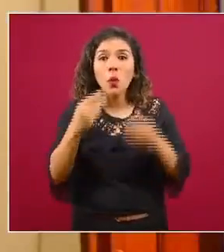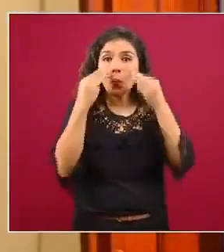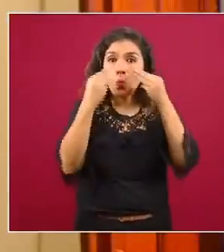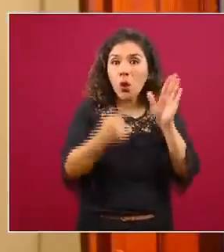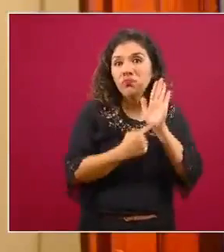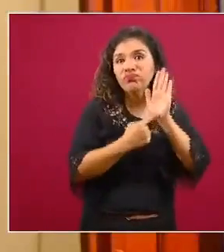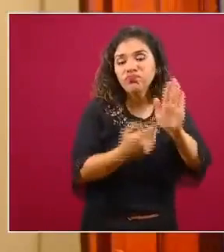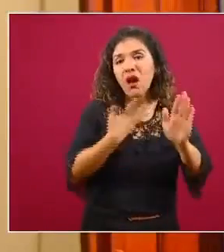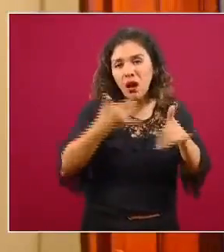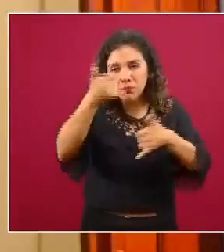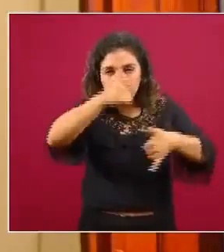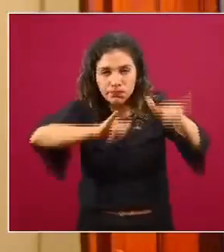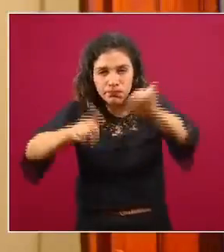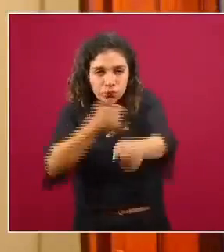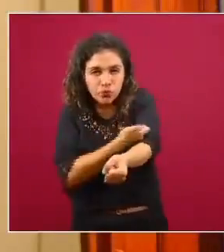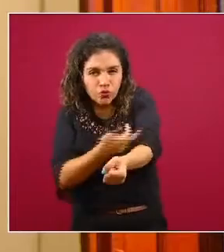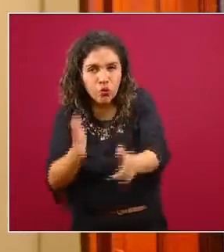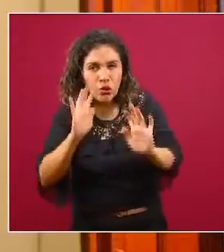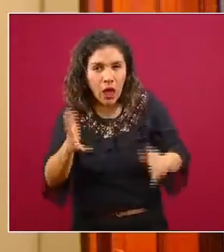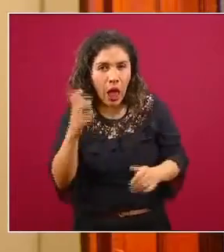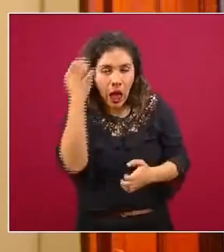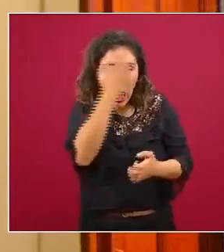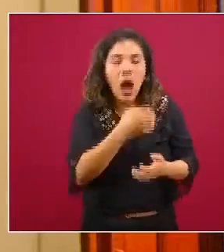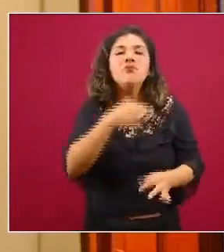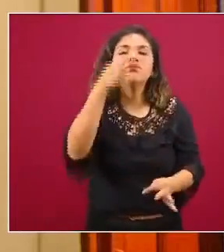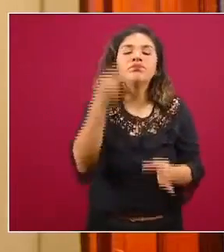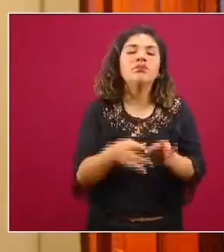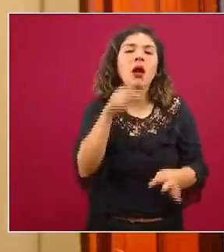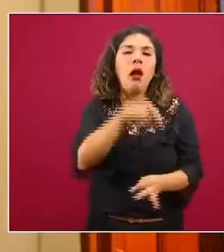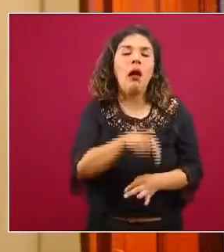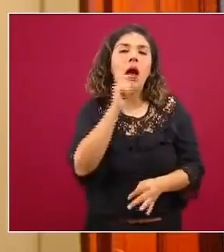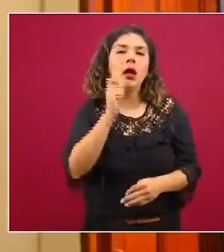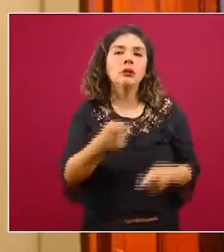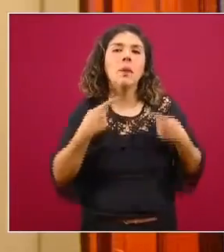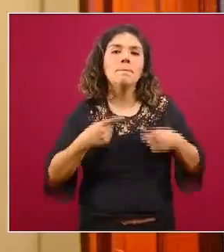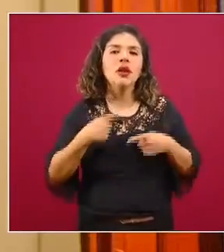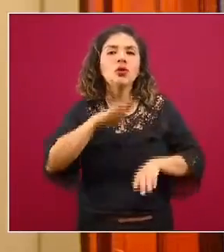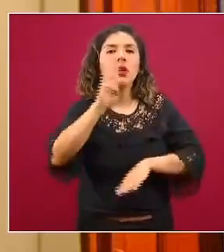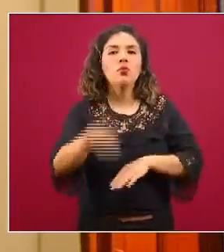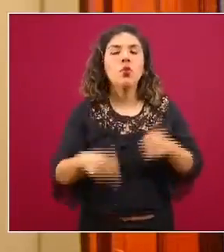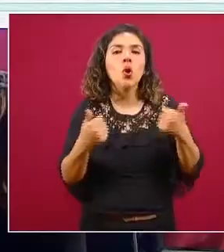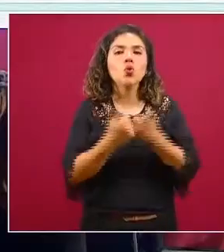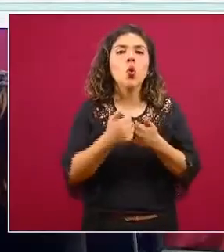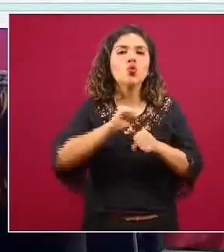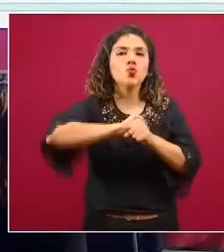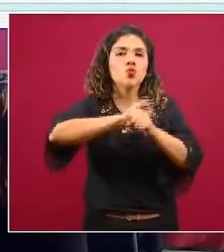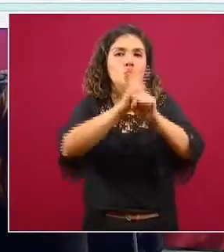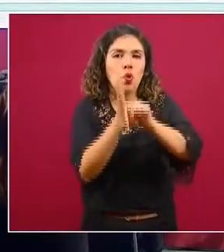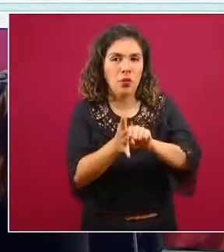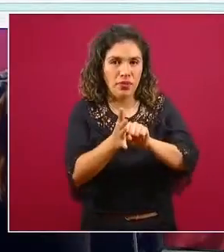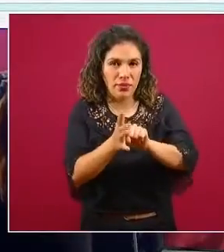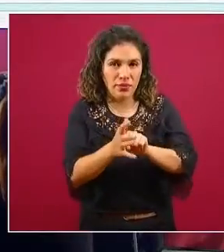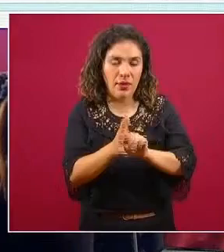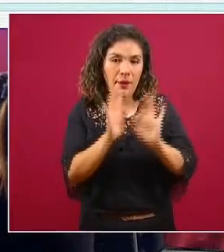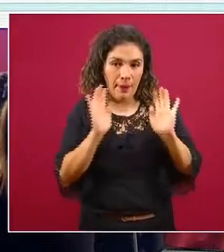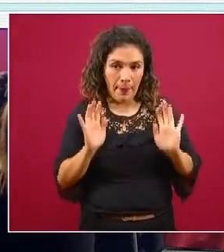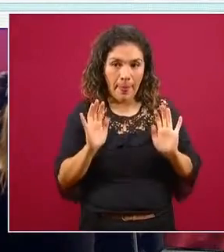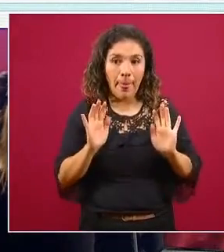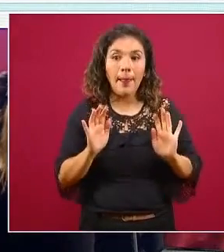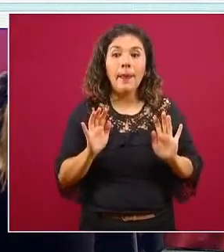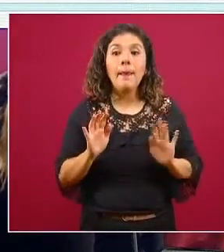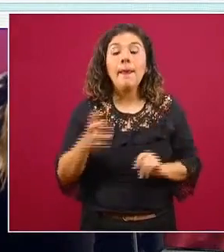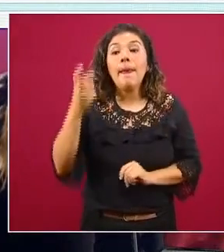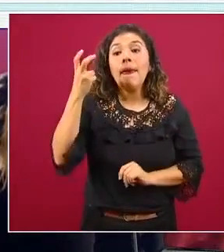en las que se vio al laboratorio y se tiene confirmado que es tiene positividad para el virus SARS-CoV-2